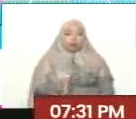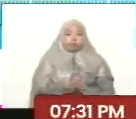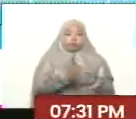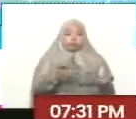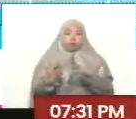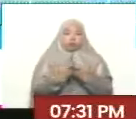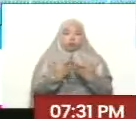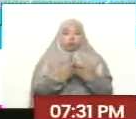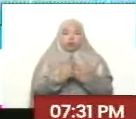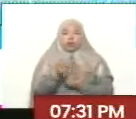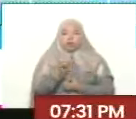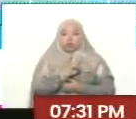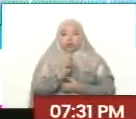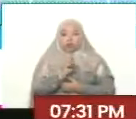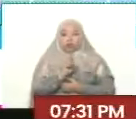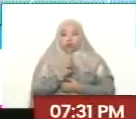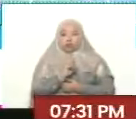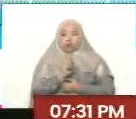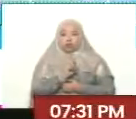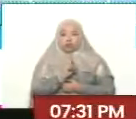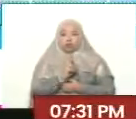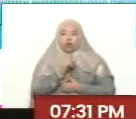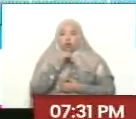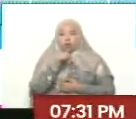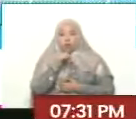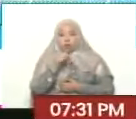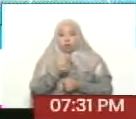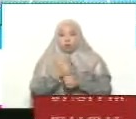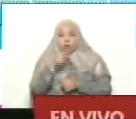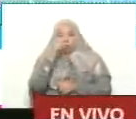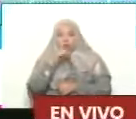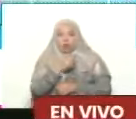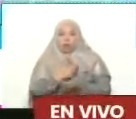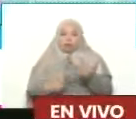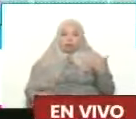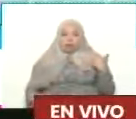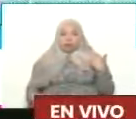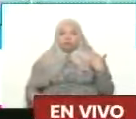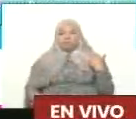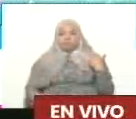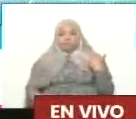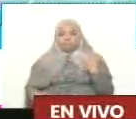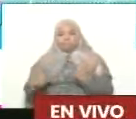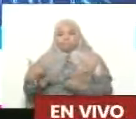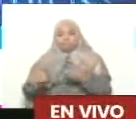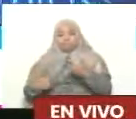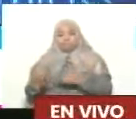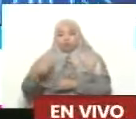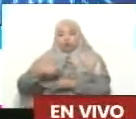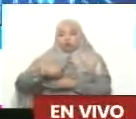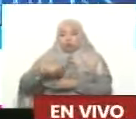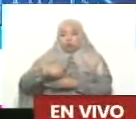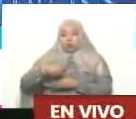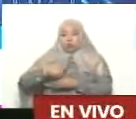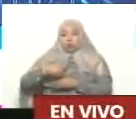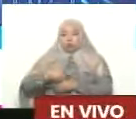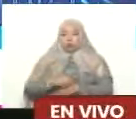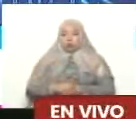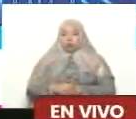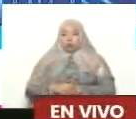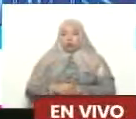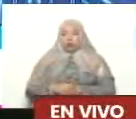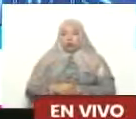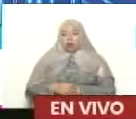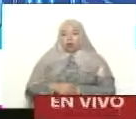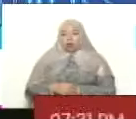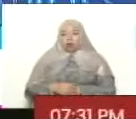vengarse de Venezuela. Y tratando de hacer un daño porque es año presidencial. Usted presentaba un plan de gobierno, poco hace,